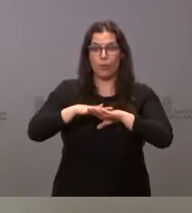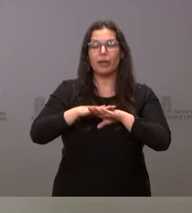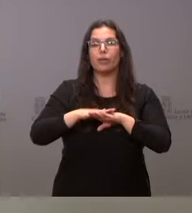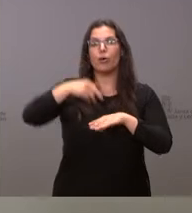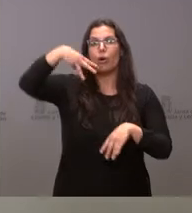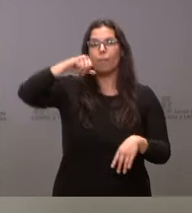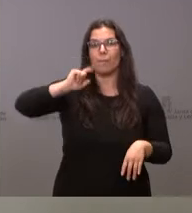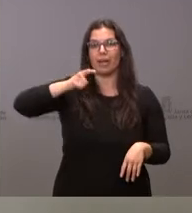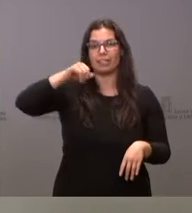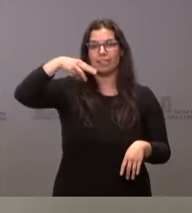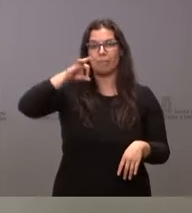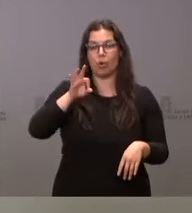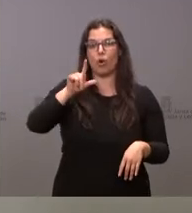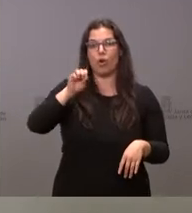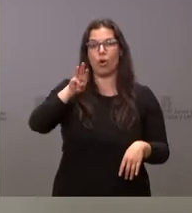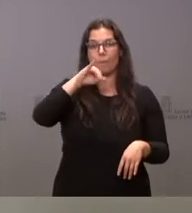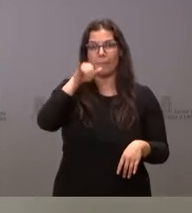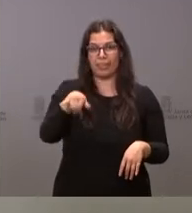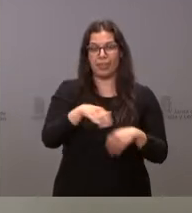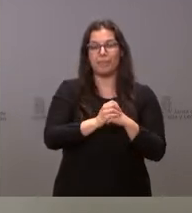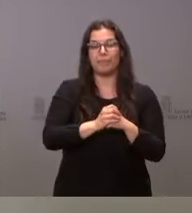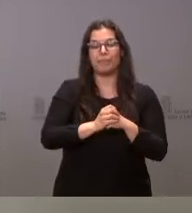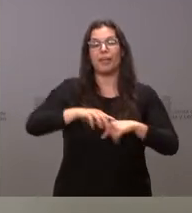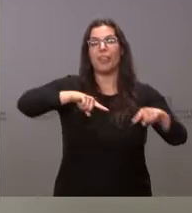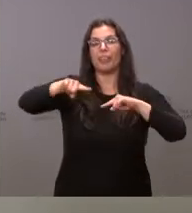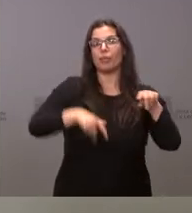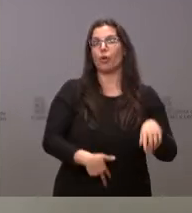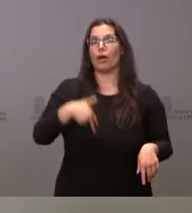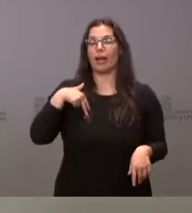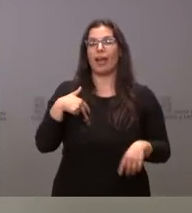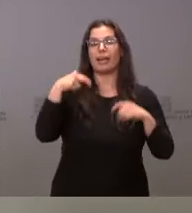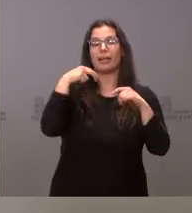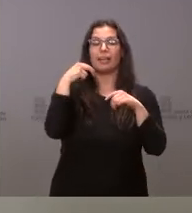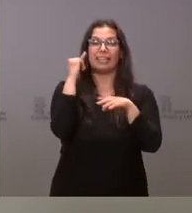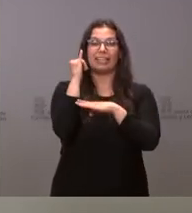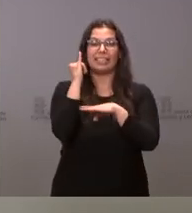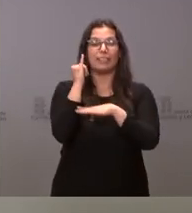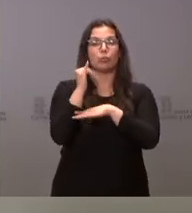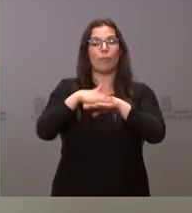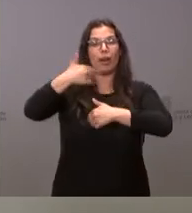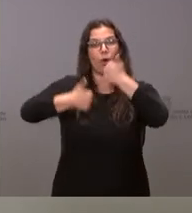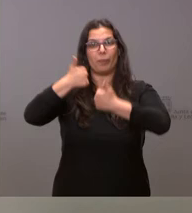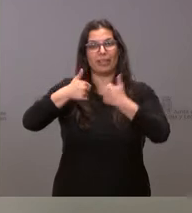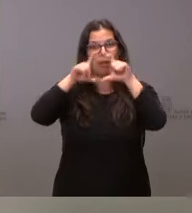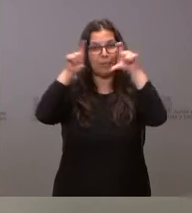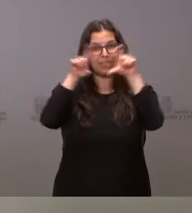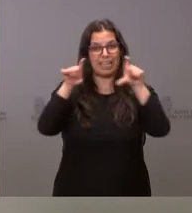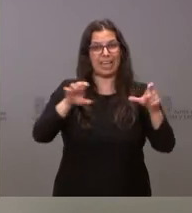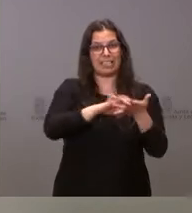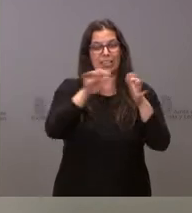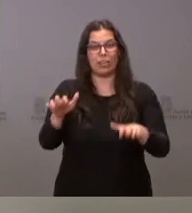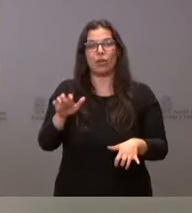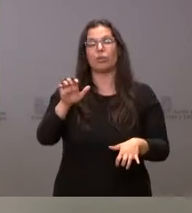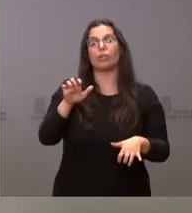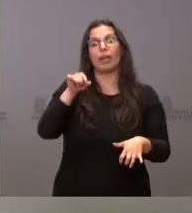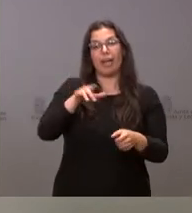Máximo López Vilaboa. Director general del Instituto para la Competitividad Empresarial de Castilla y León, este